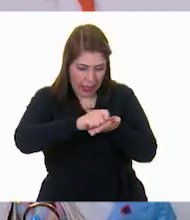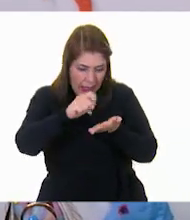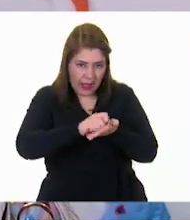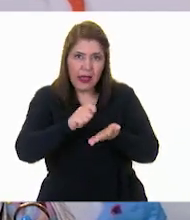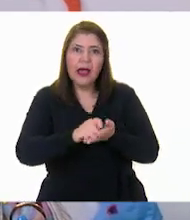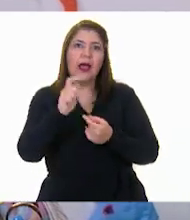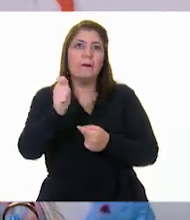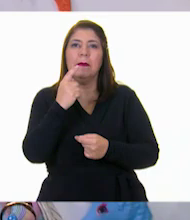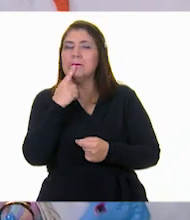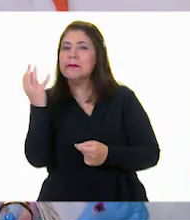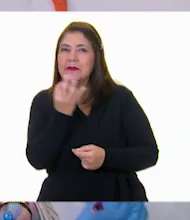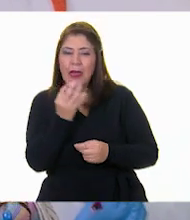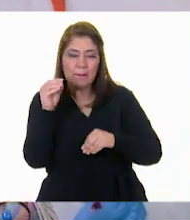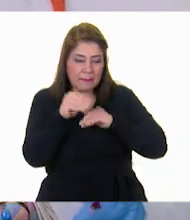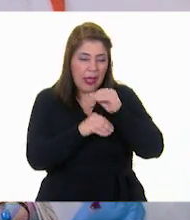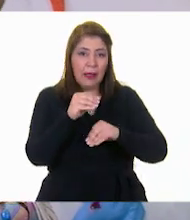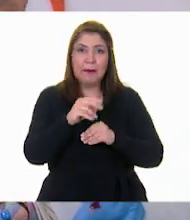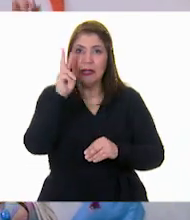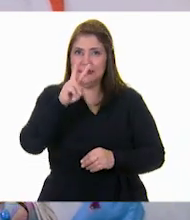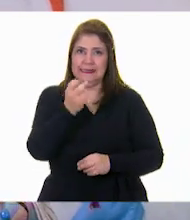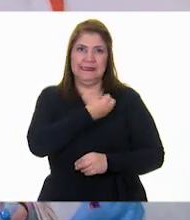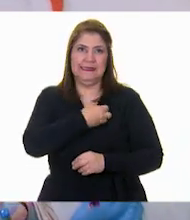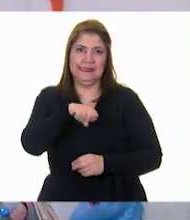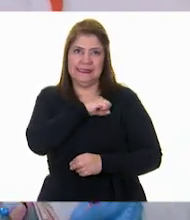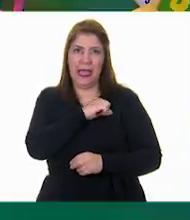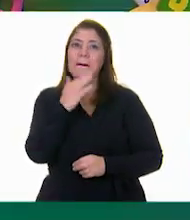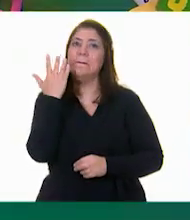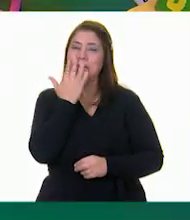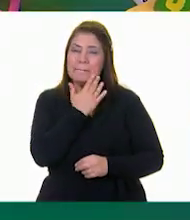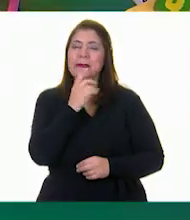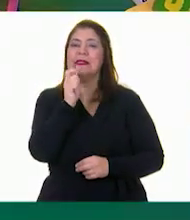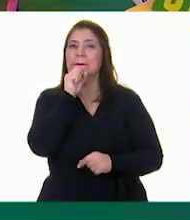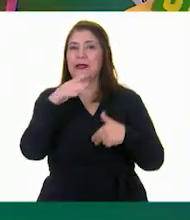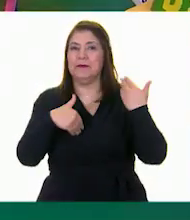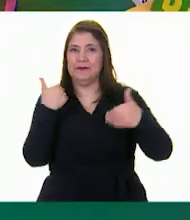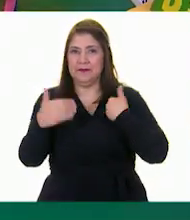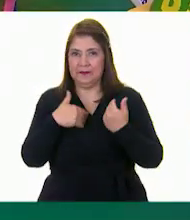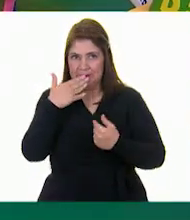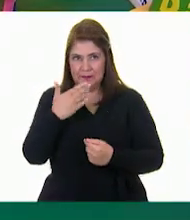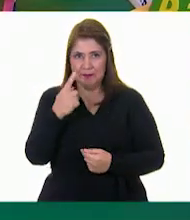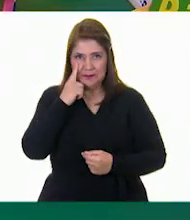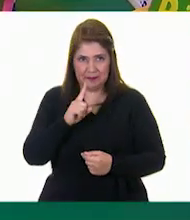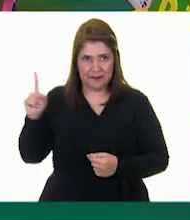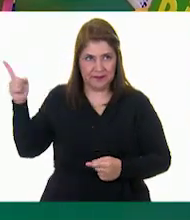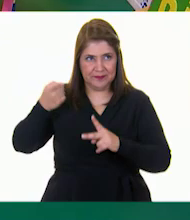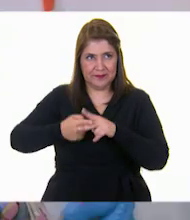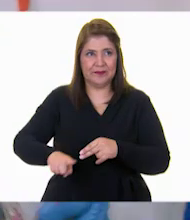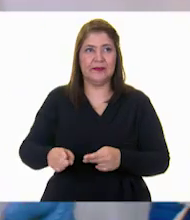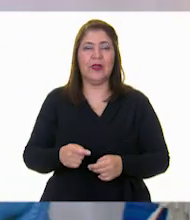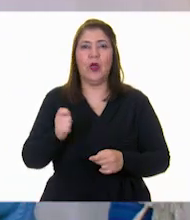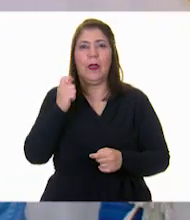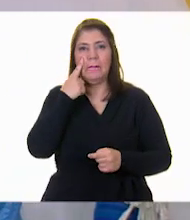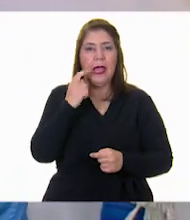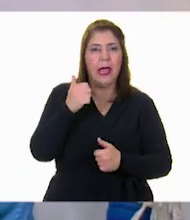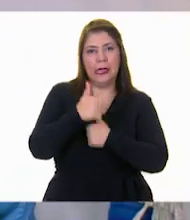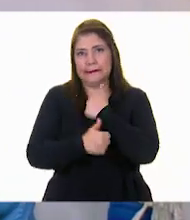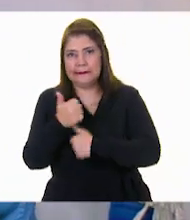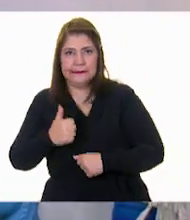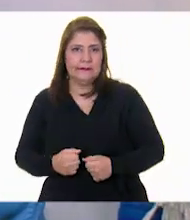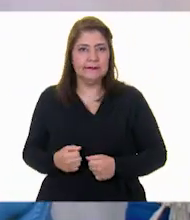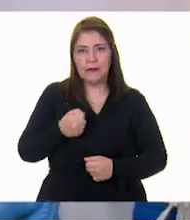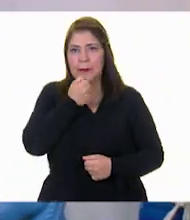los dedos y sobre todo serán Nutri deliciosas y divertidas. Muy bien, vamos a comenzar con este concurso. Ahora sí,